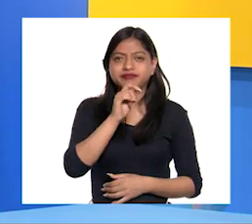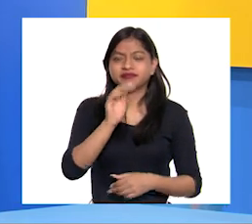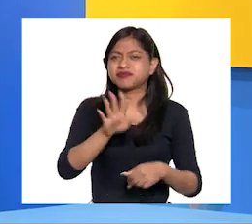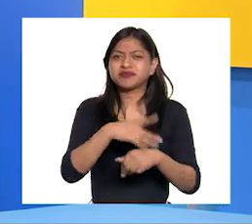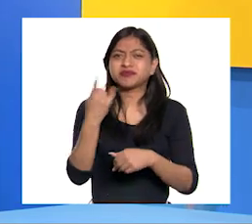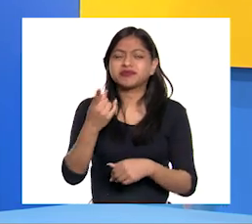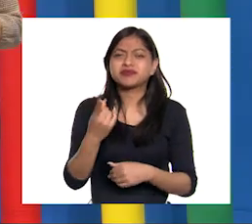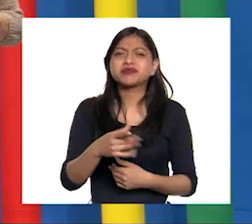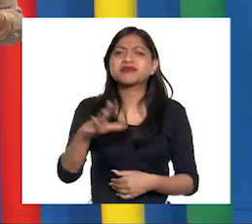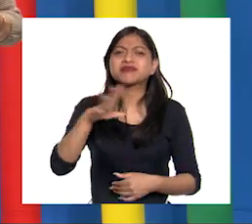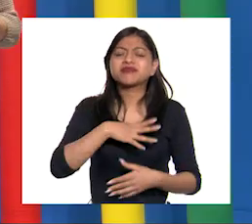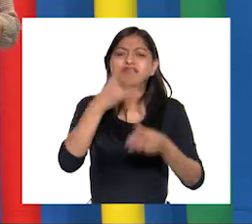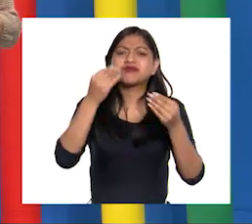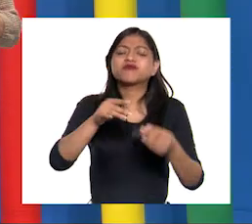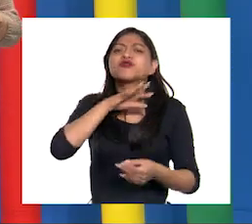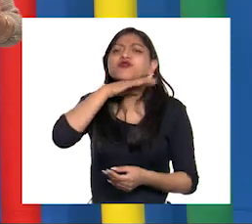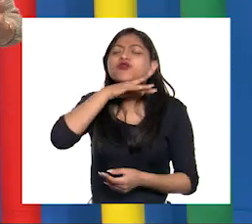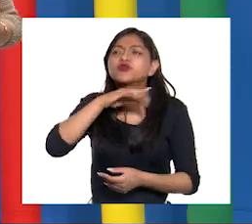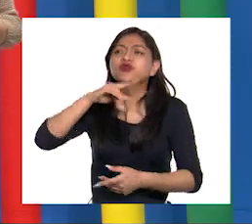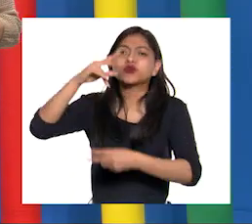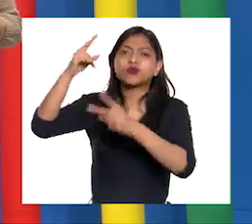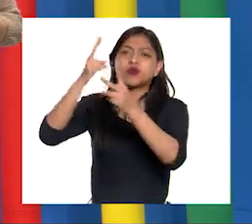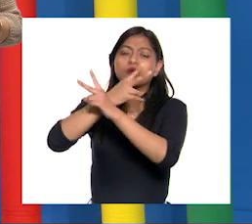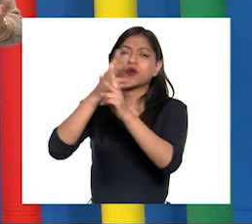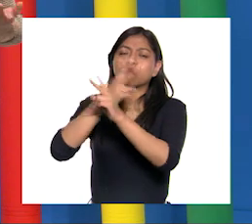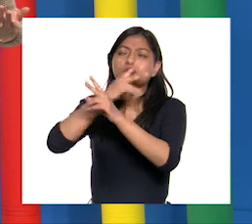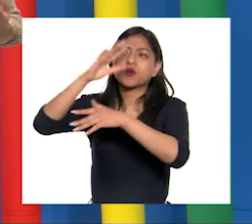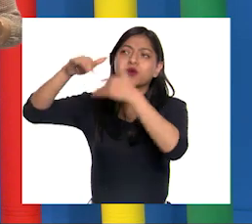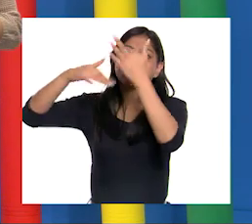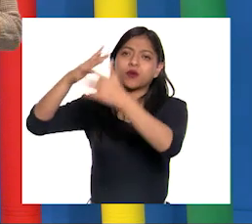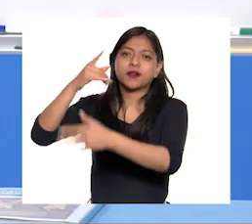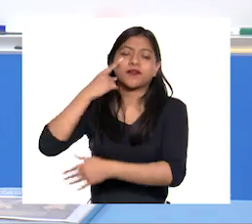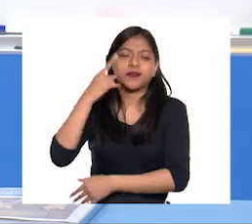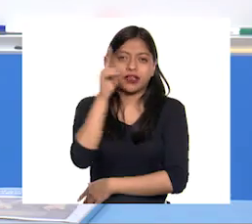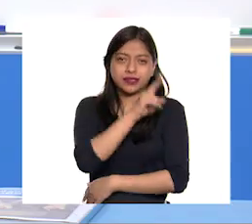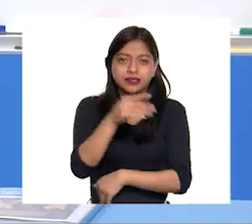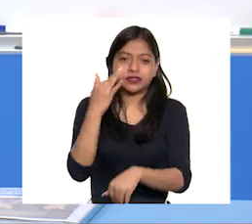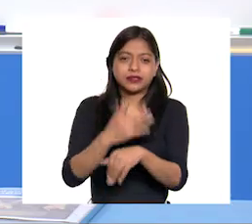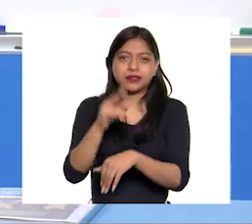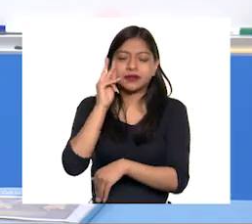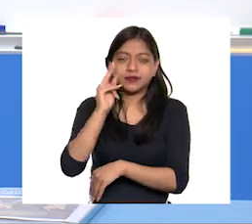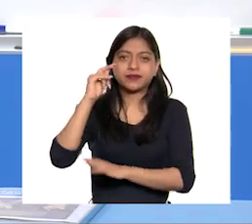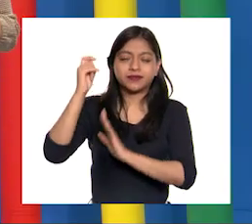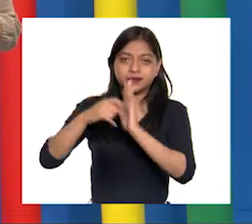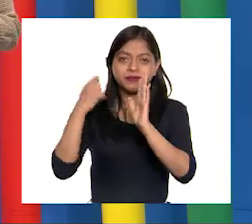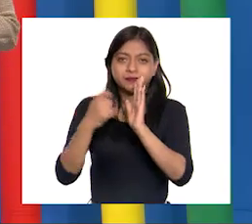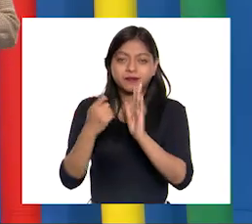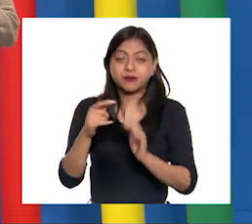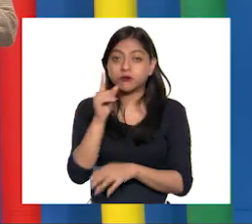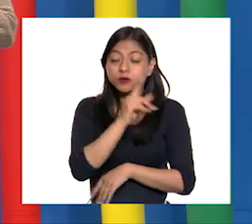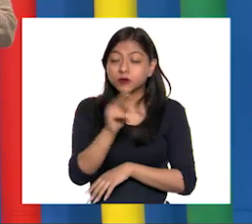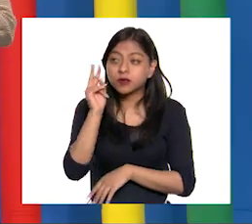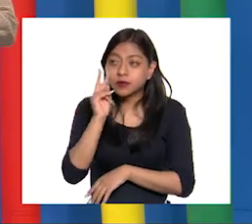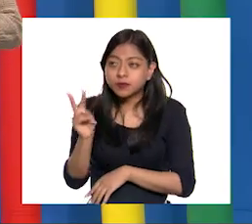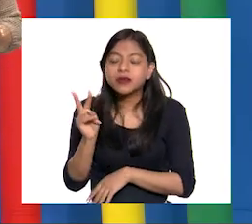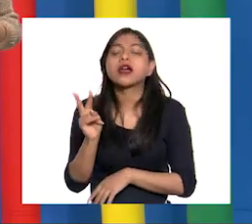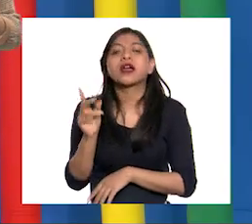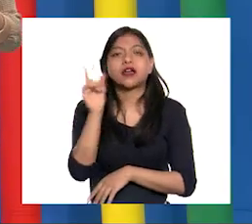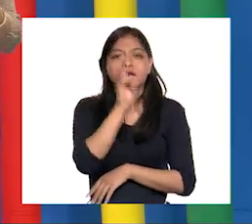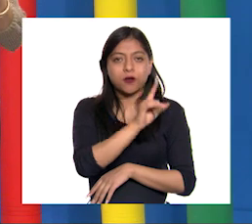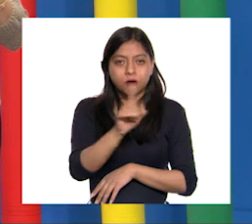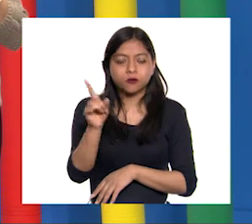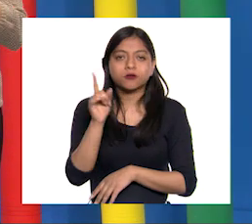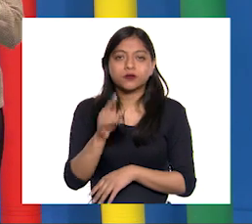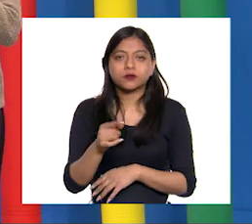contaminantes? Un concentrado de esto lo veremos en el siguiente video Mientras lo vemos, podemos ir